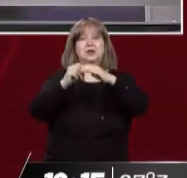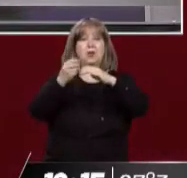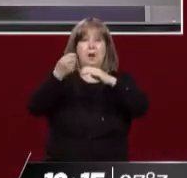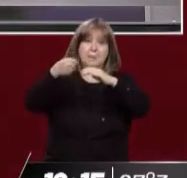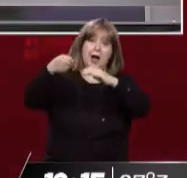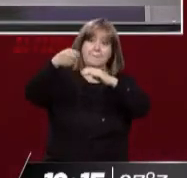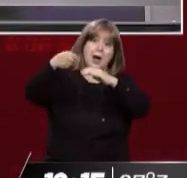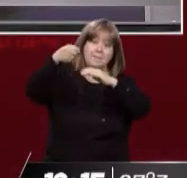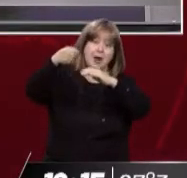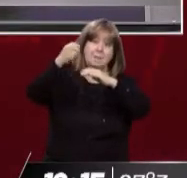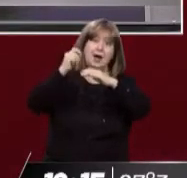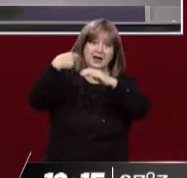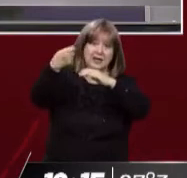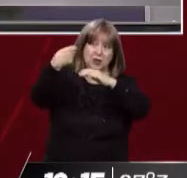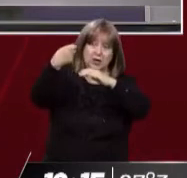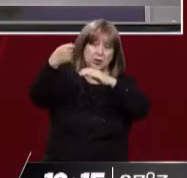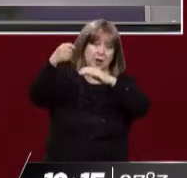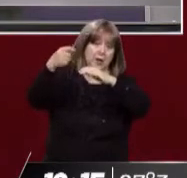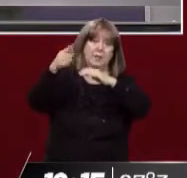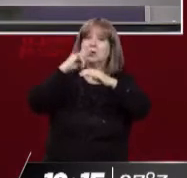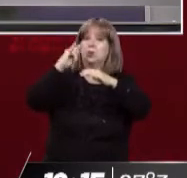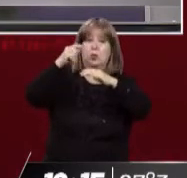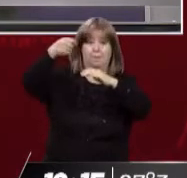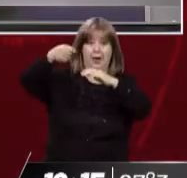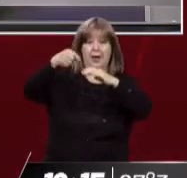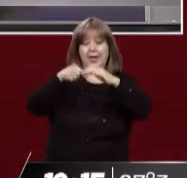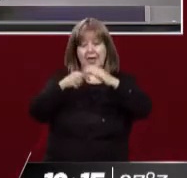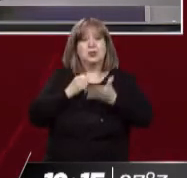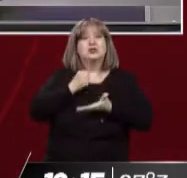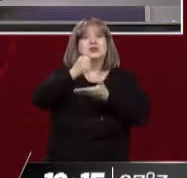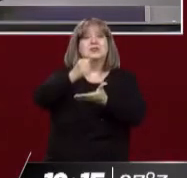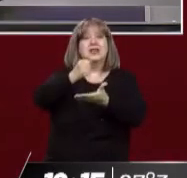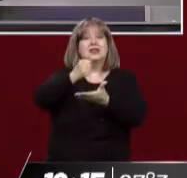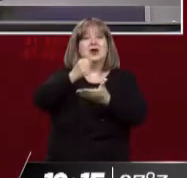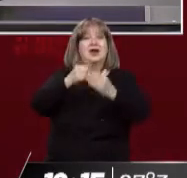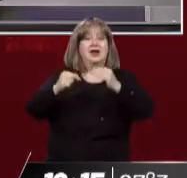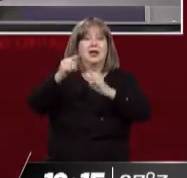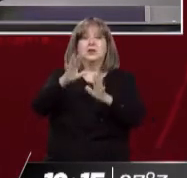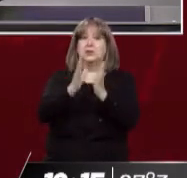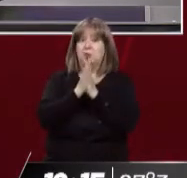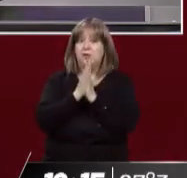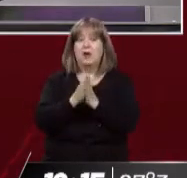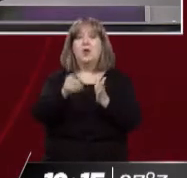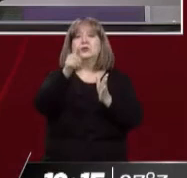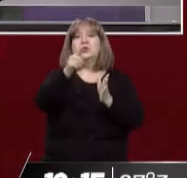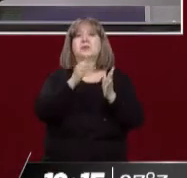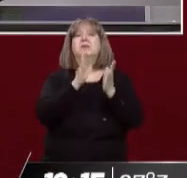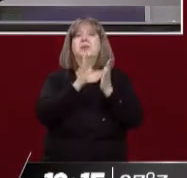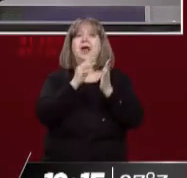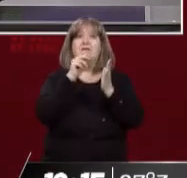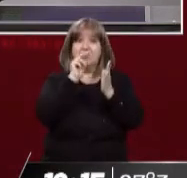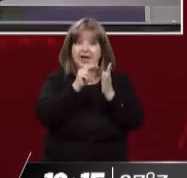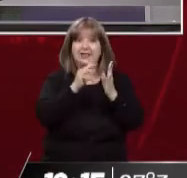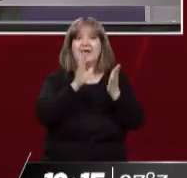todo esto que aparece un poco complejo, yo recomendaría empezar a tenerlo presente, revisar la factura, saber en qué categoría uno está,